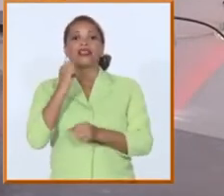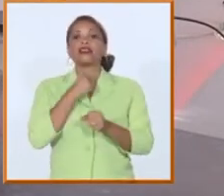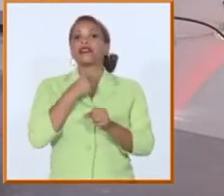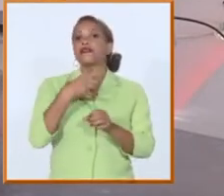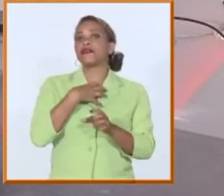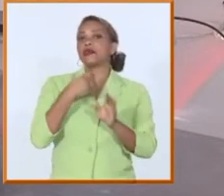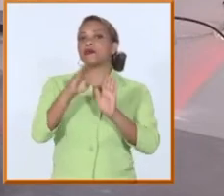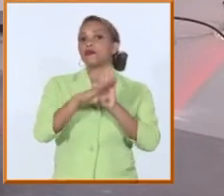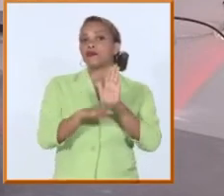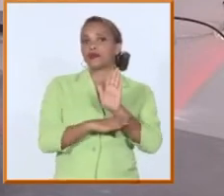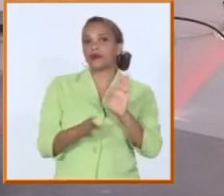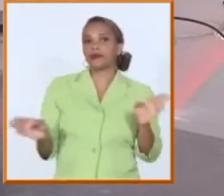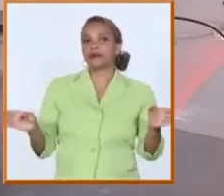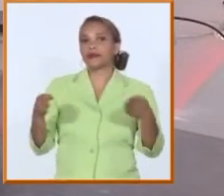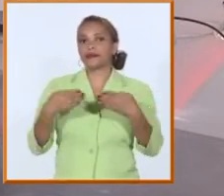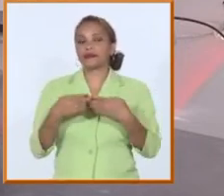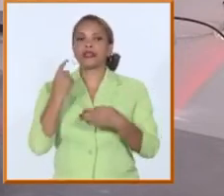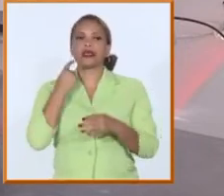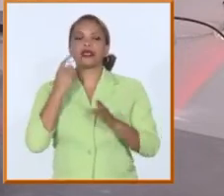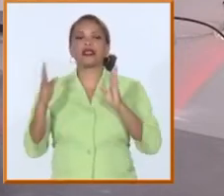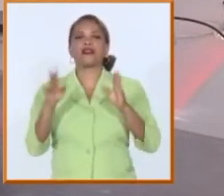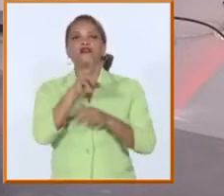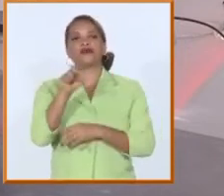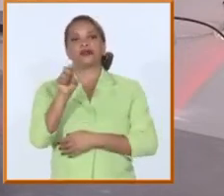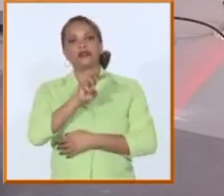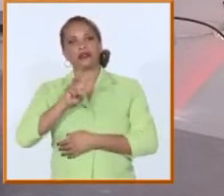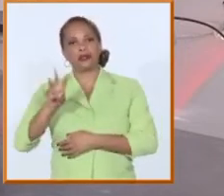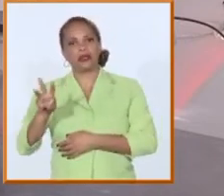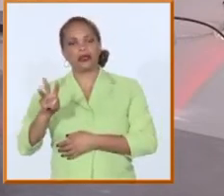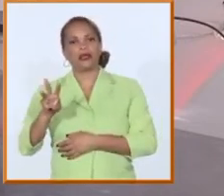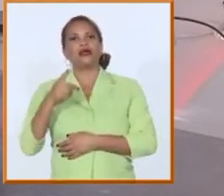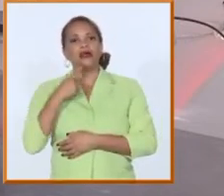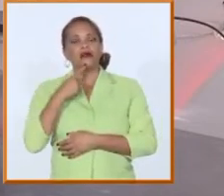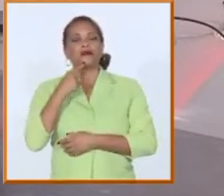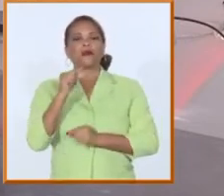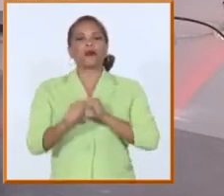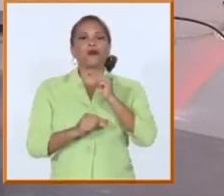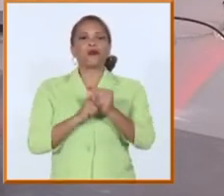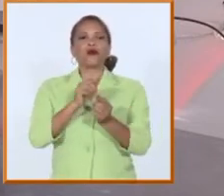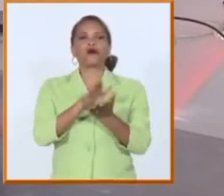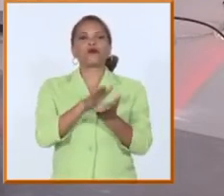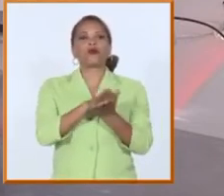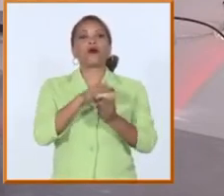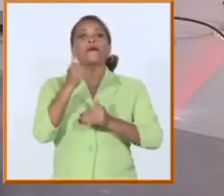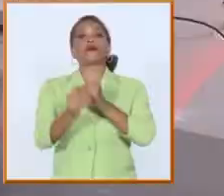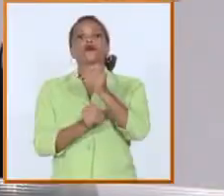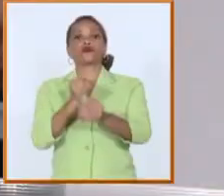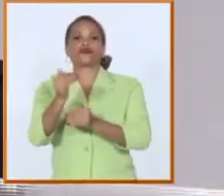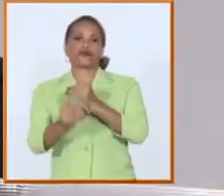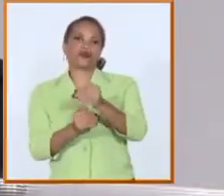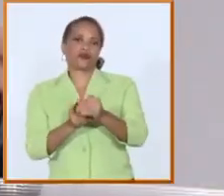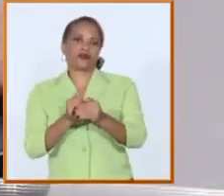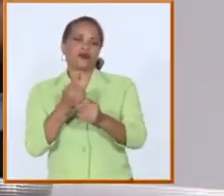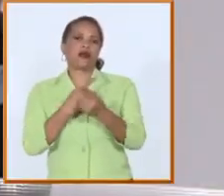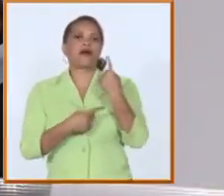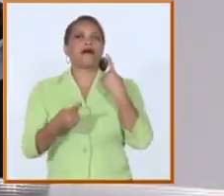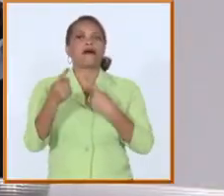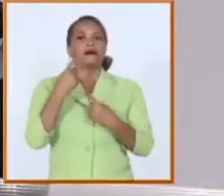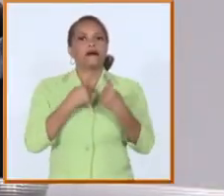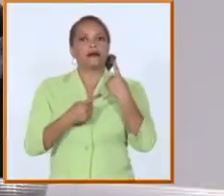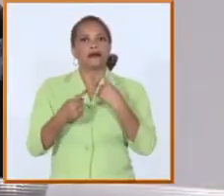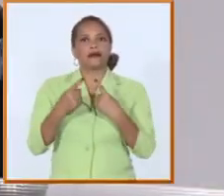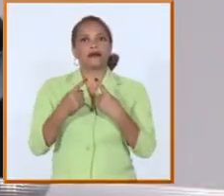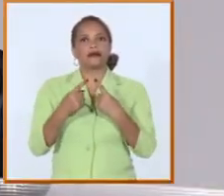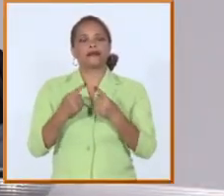aquí a que se acabe el año 2023 y más allá también porque se han acumulado algunos de los procesos aunque sean por supuesto el marco